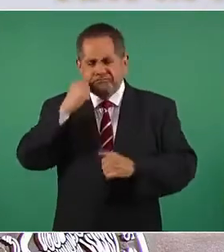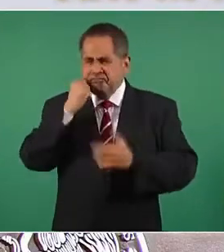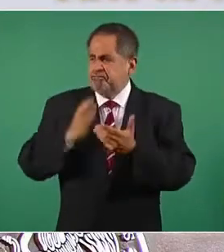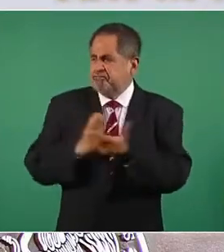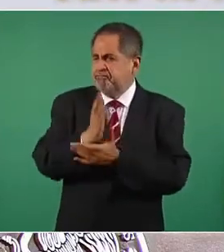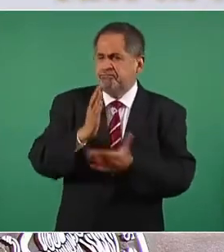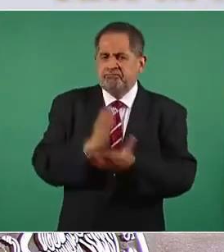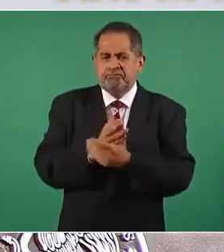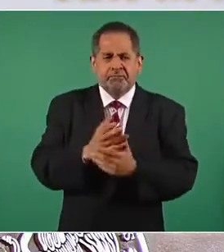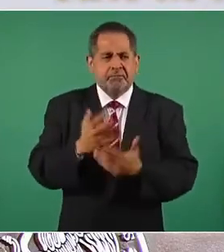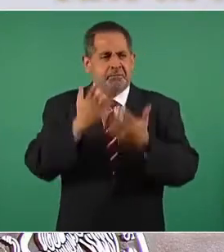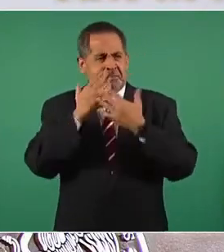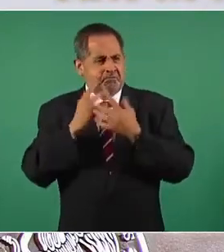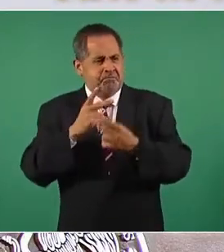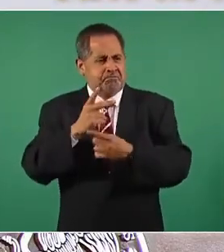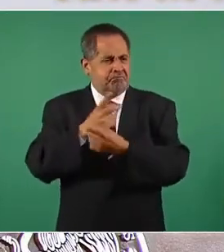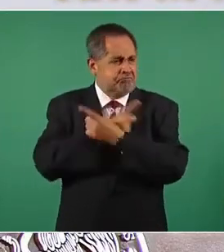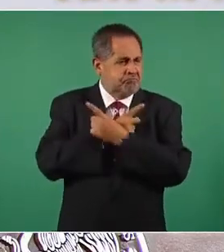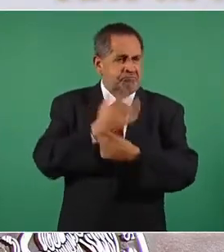de ninguna índole,